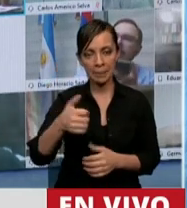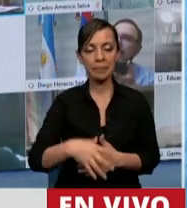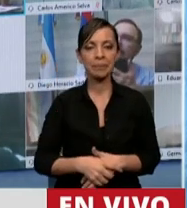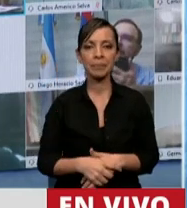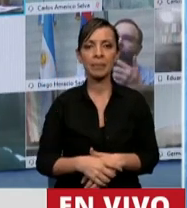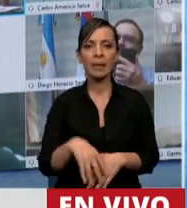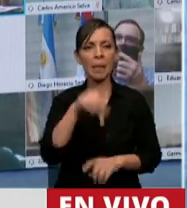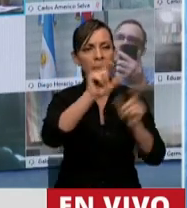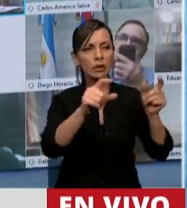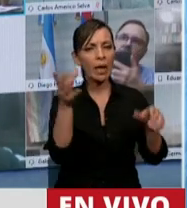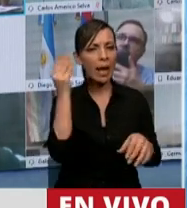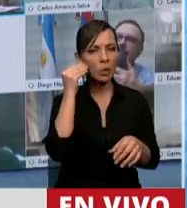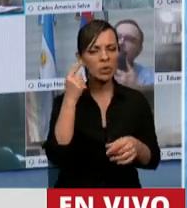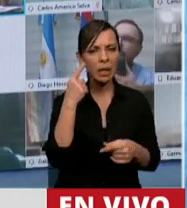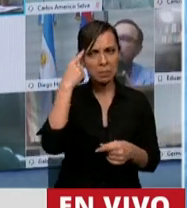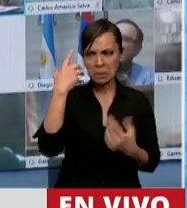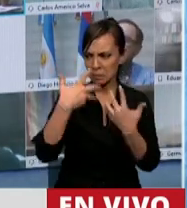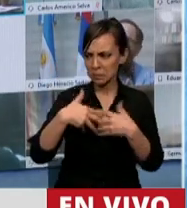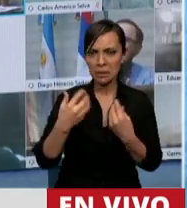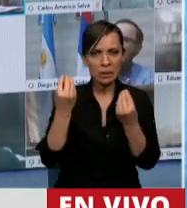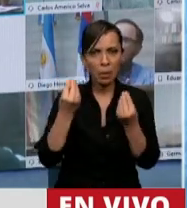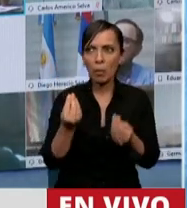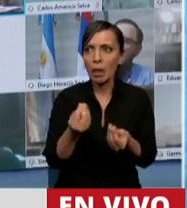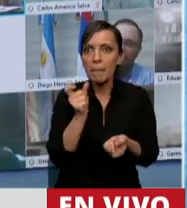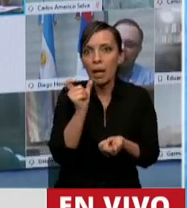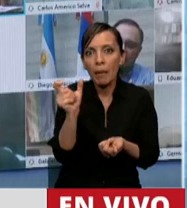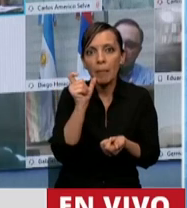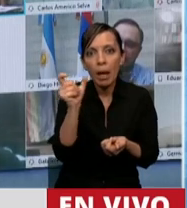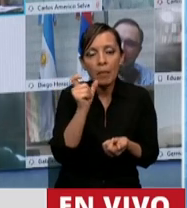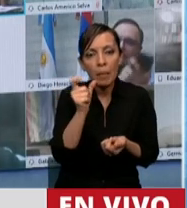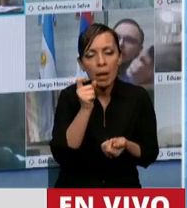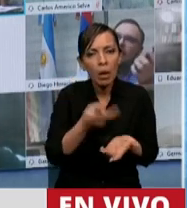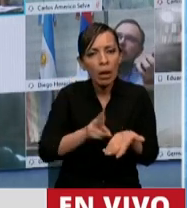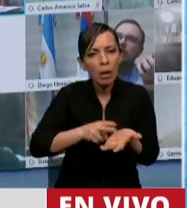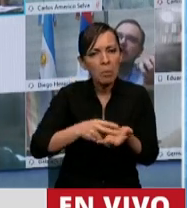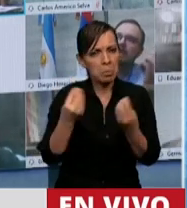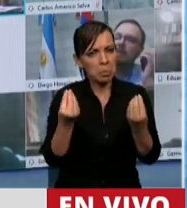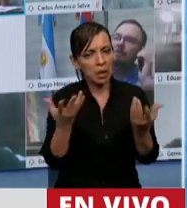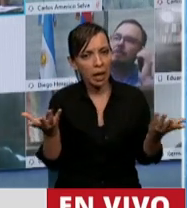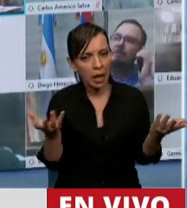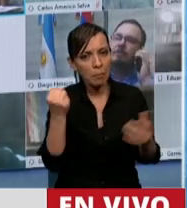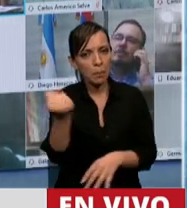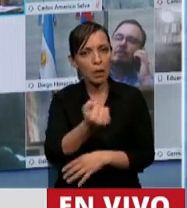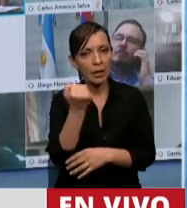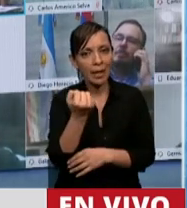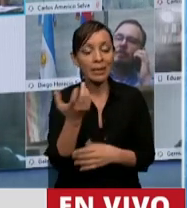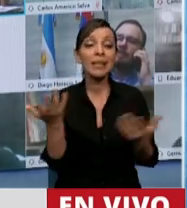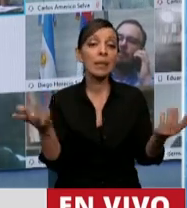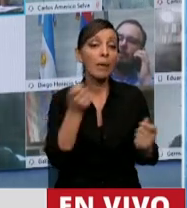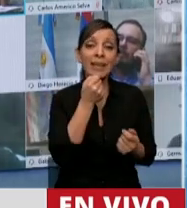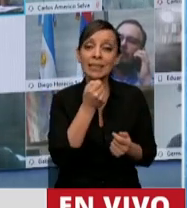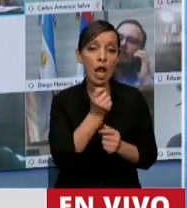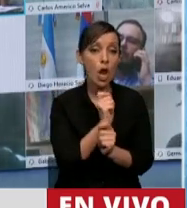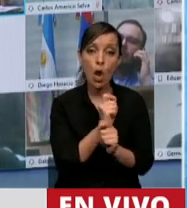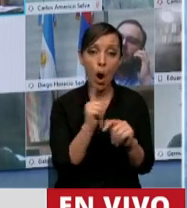alguien que nos estará escuchando dice, bueno, ¿por qué insisten tanto con esto? ¿Qué tendrá importante definir consenso? Porque si no hay consenso,